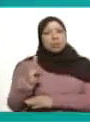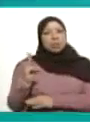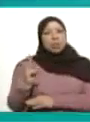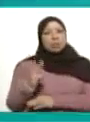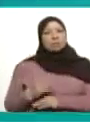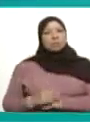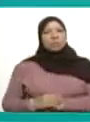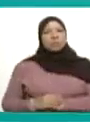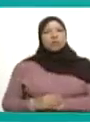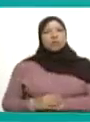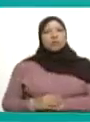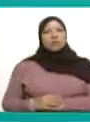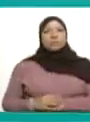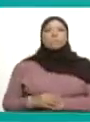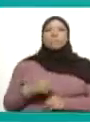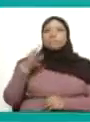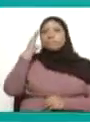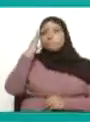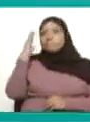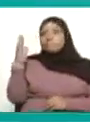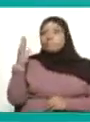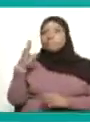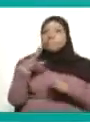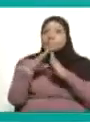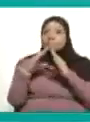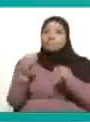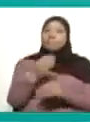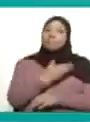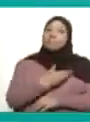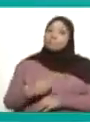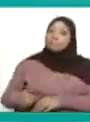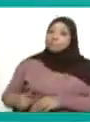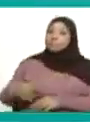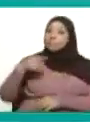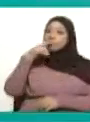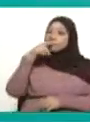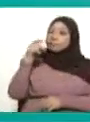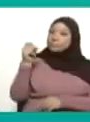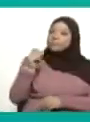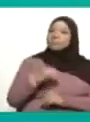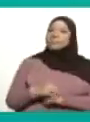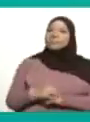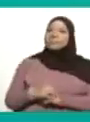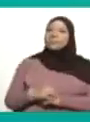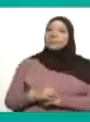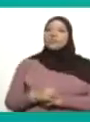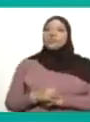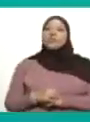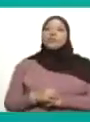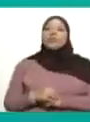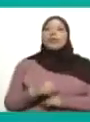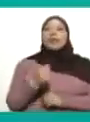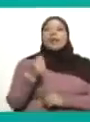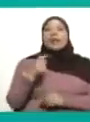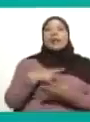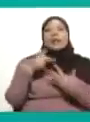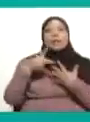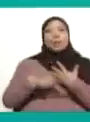Bueno, saludos, presidente. Saludos a todos los que nos ven con este programa número 12 de Con Maduro Más.